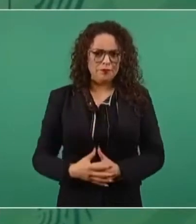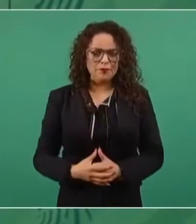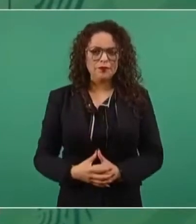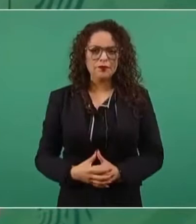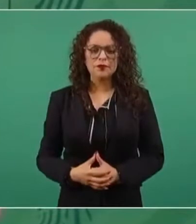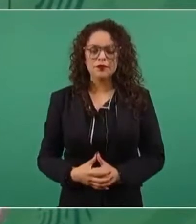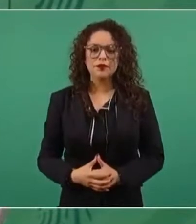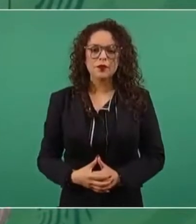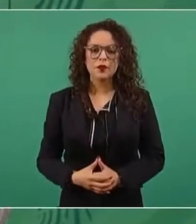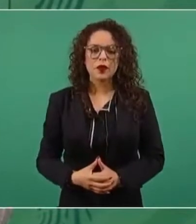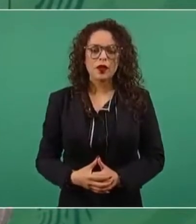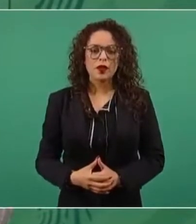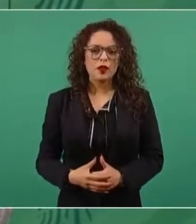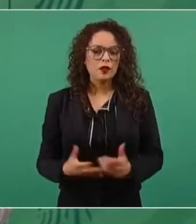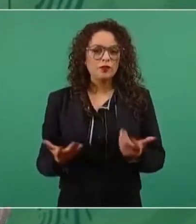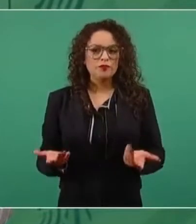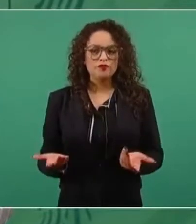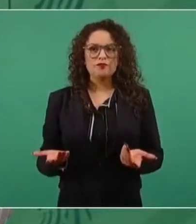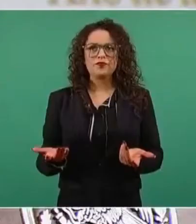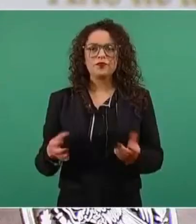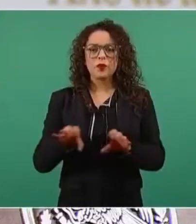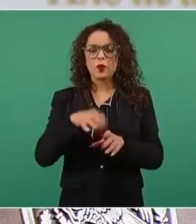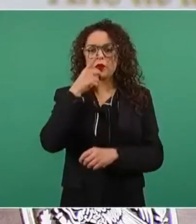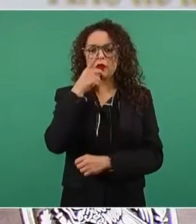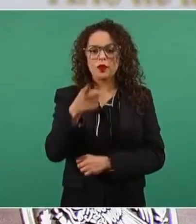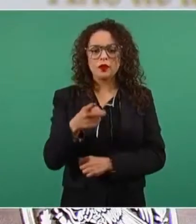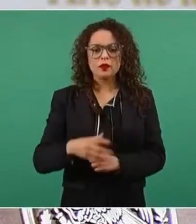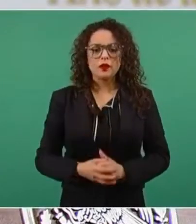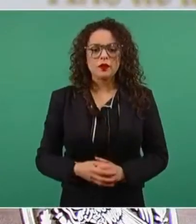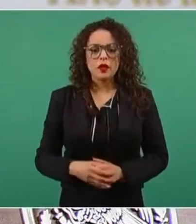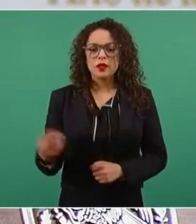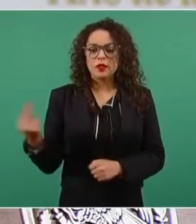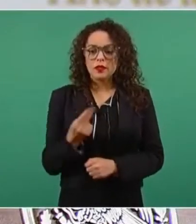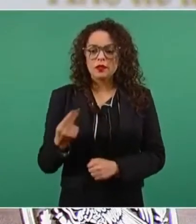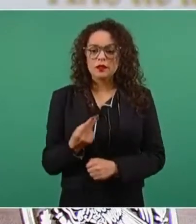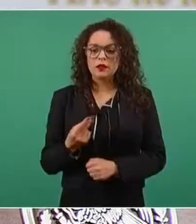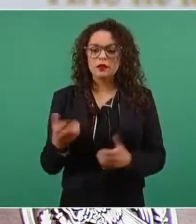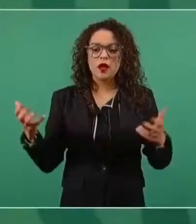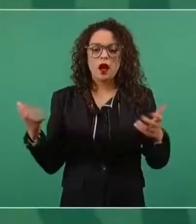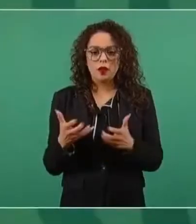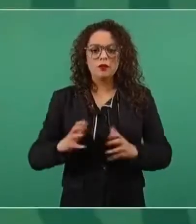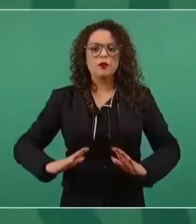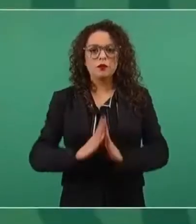Es poner en práctica la democracia participativa.